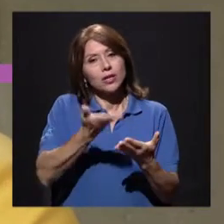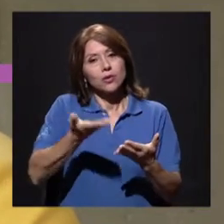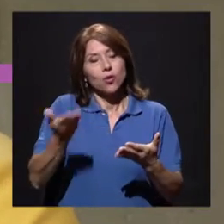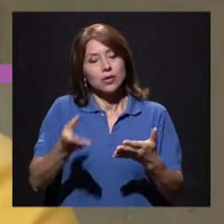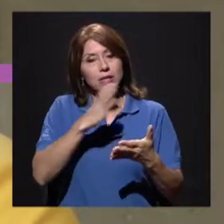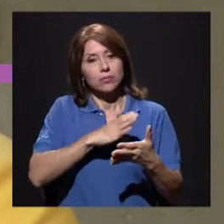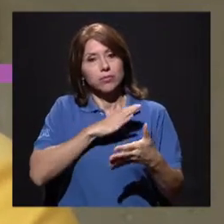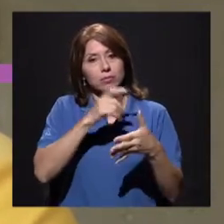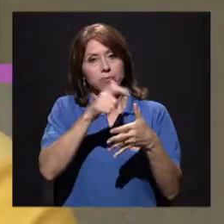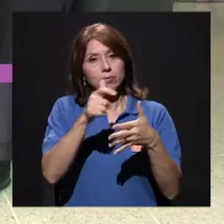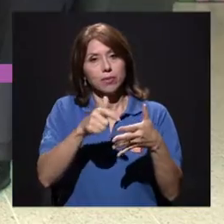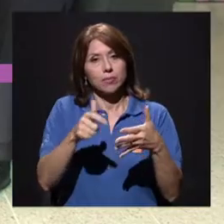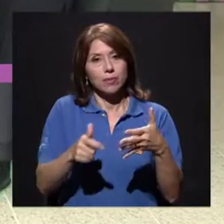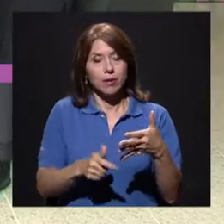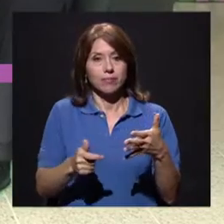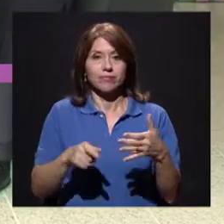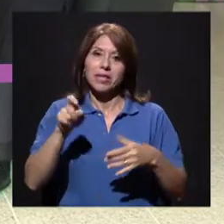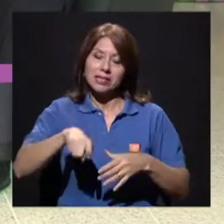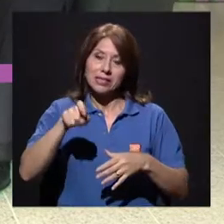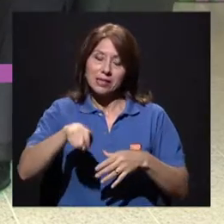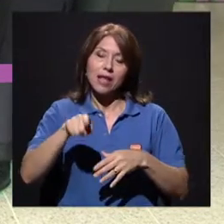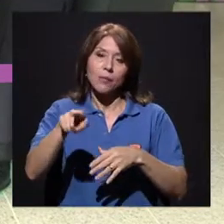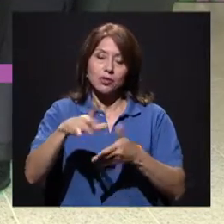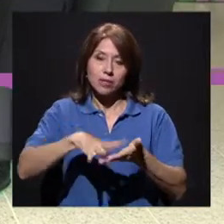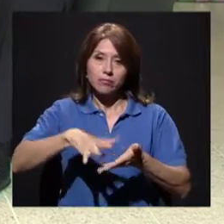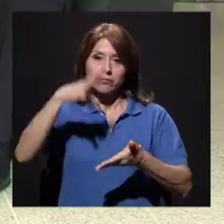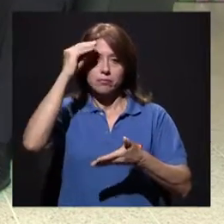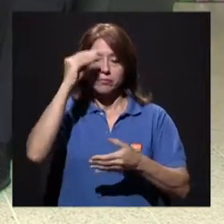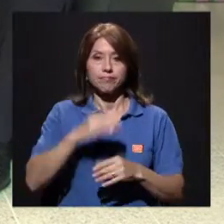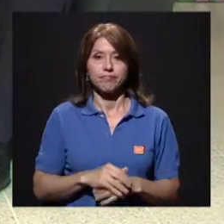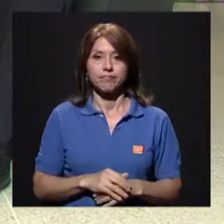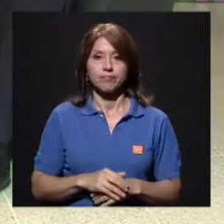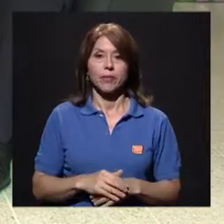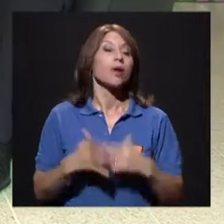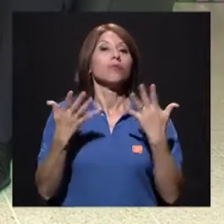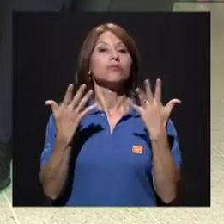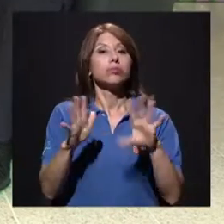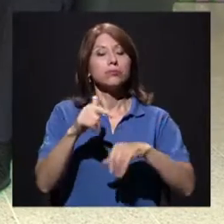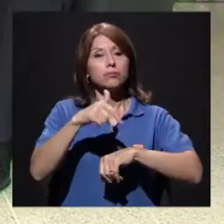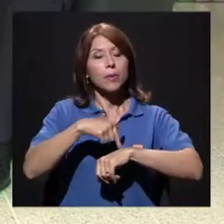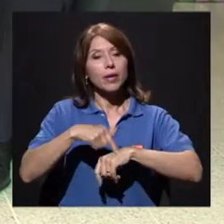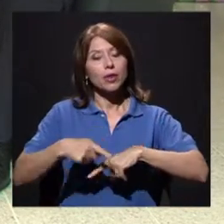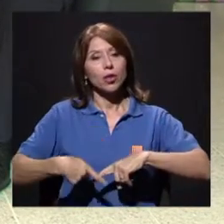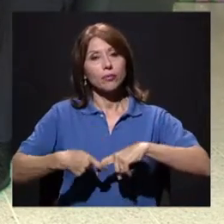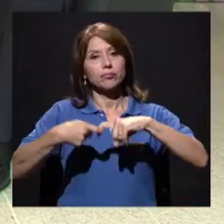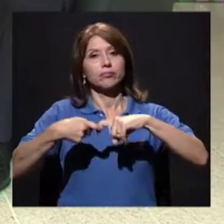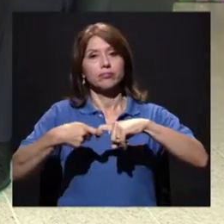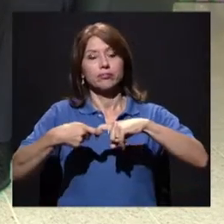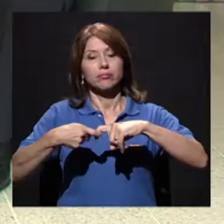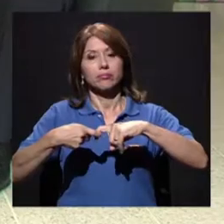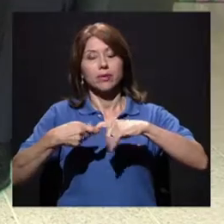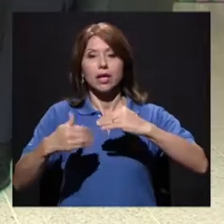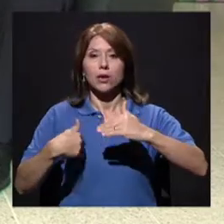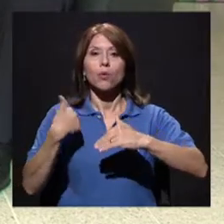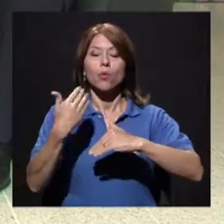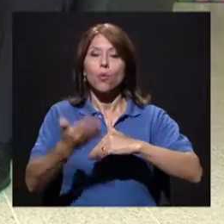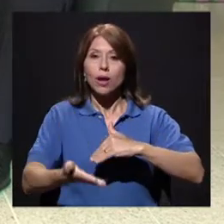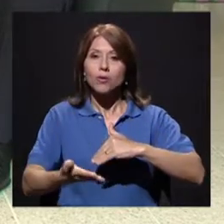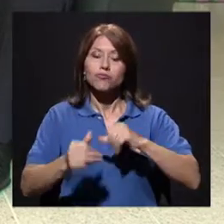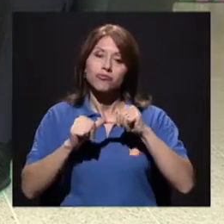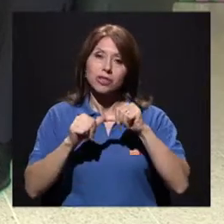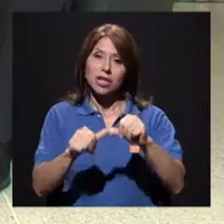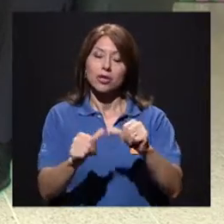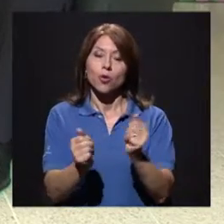los asesoramientos. Bueno, llegó el momento de hacer una primera pausa para, pues, luego